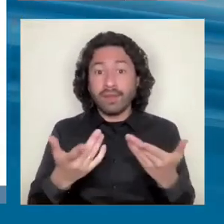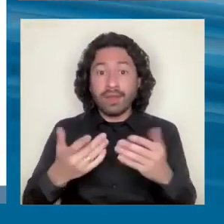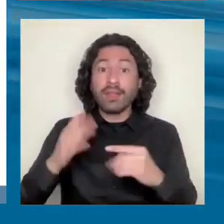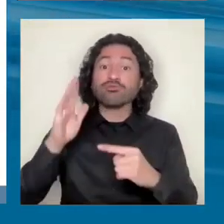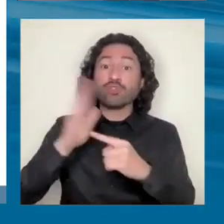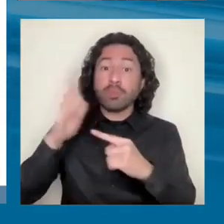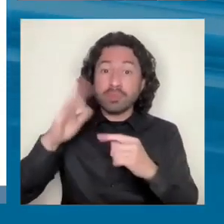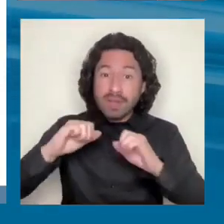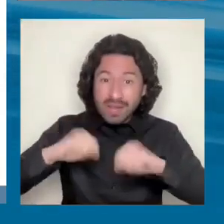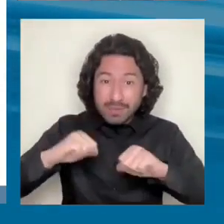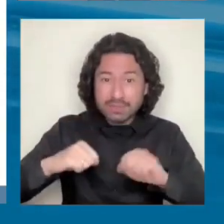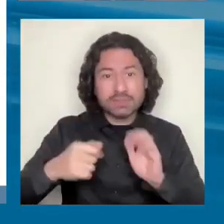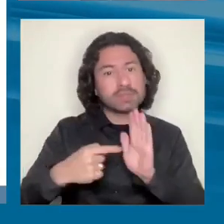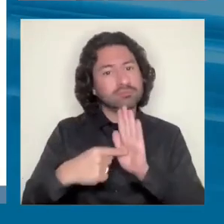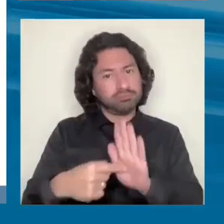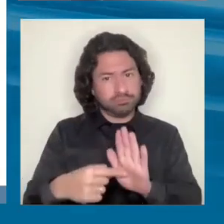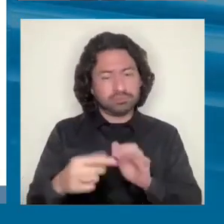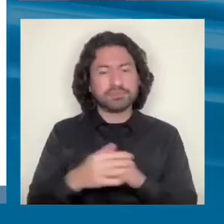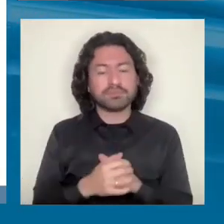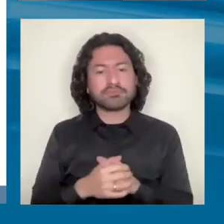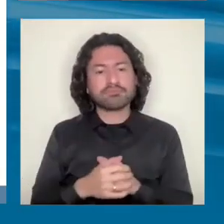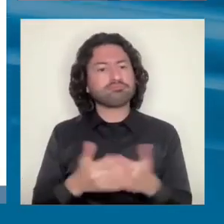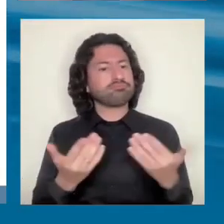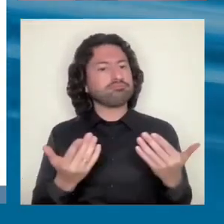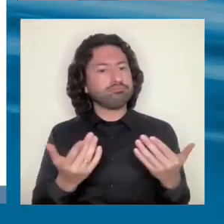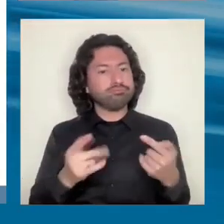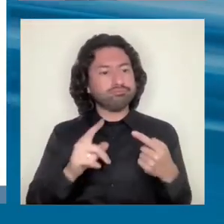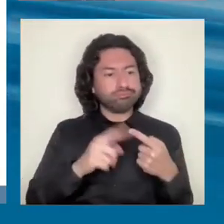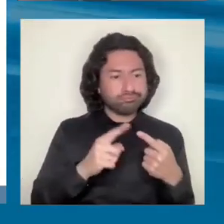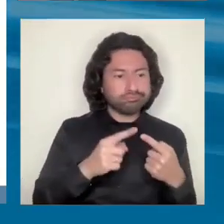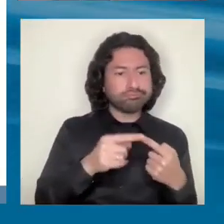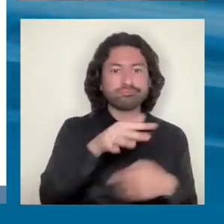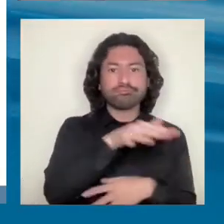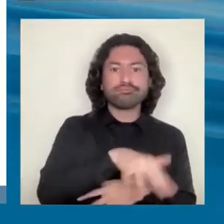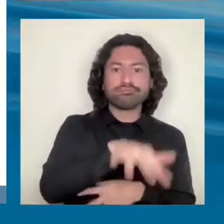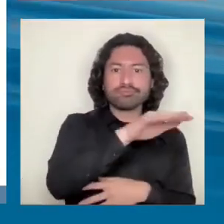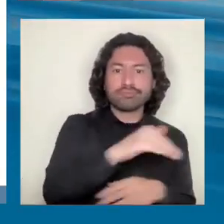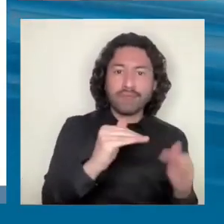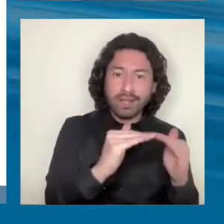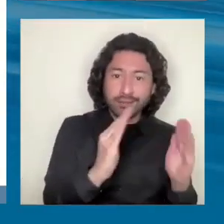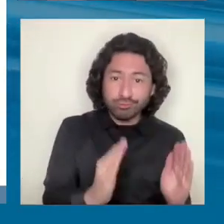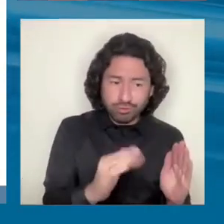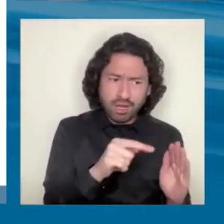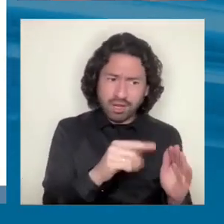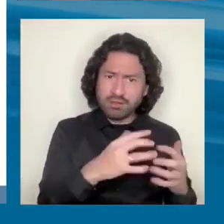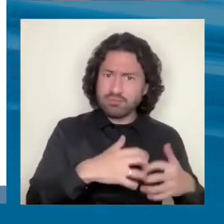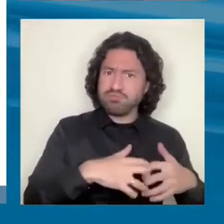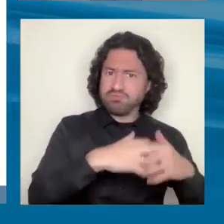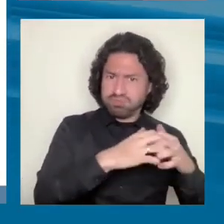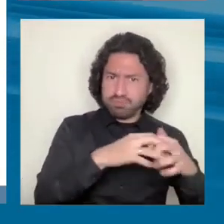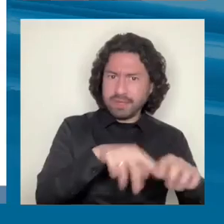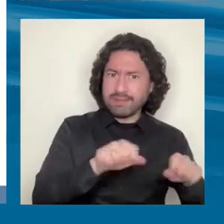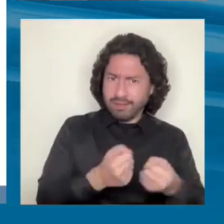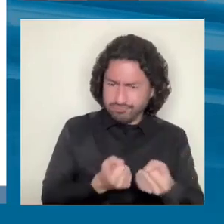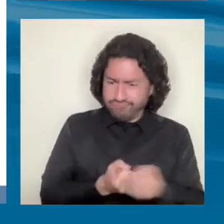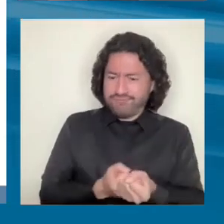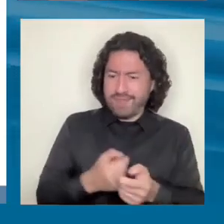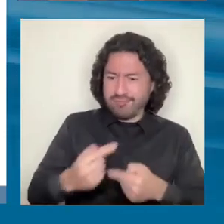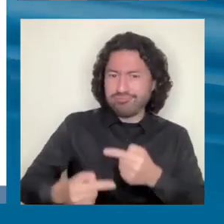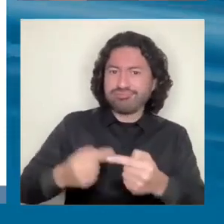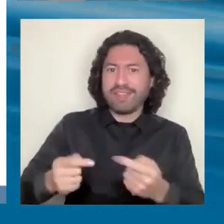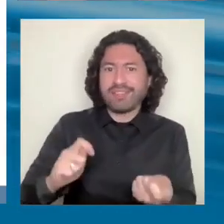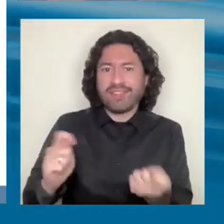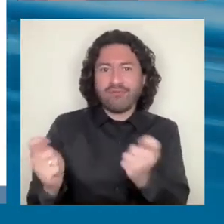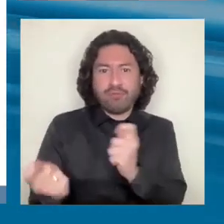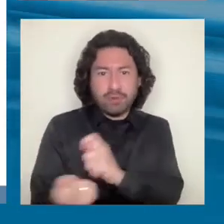bueno, ya mencioné la idea de fortalecer un ecosistema institucional para gestionar esta gran transformación. En el tema de la